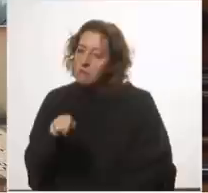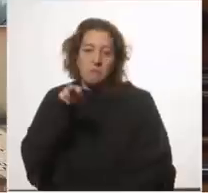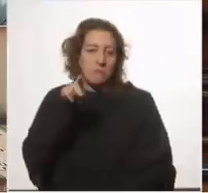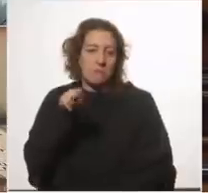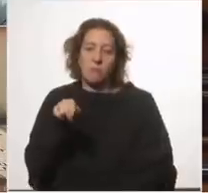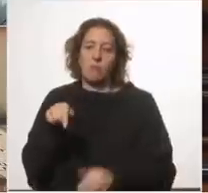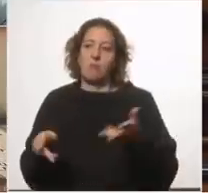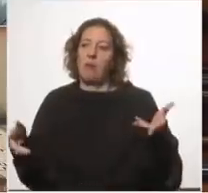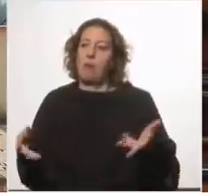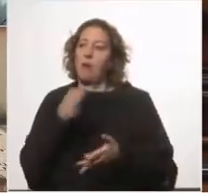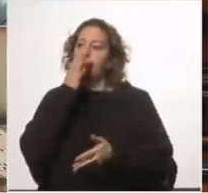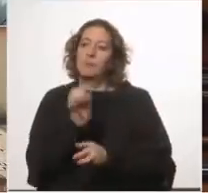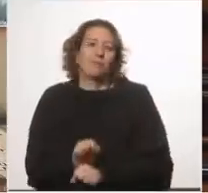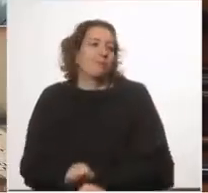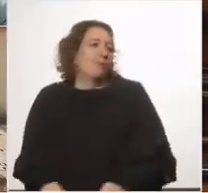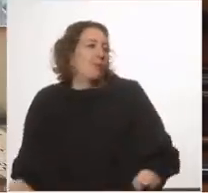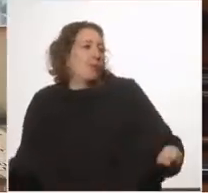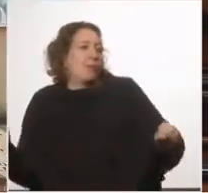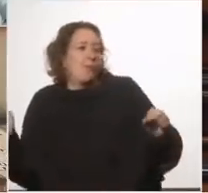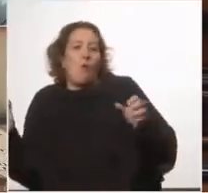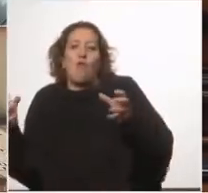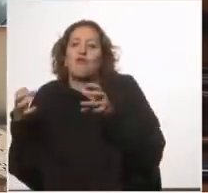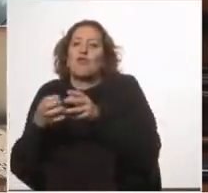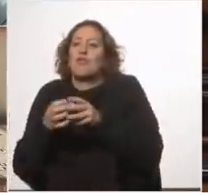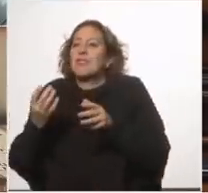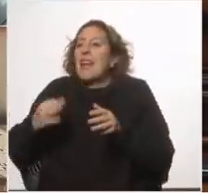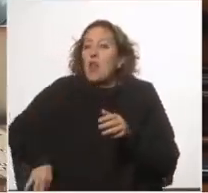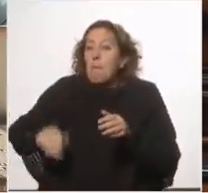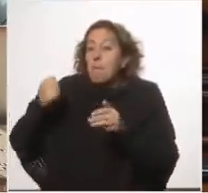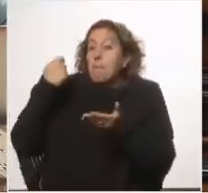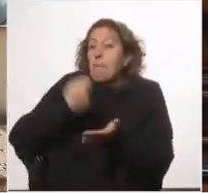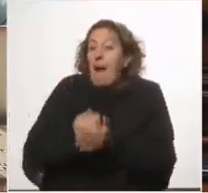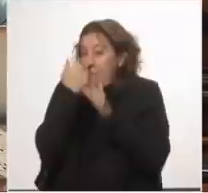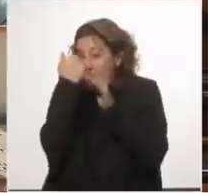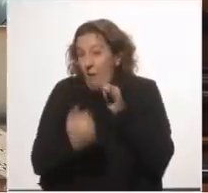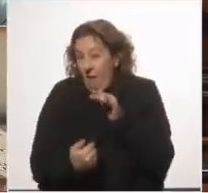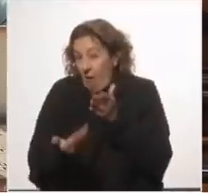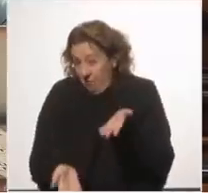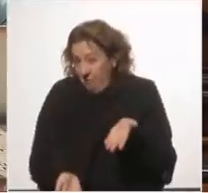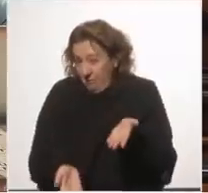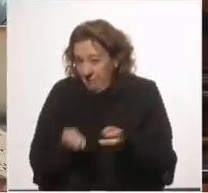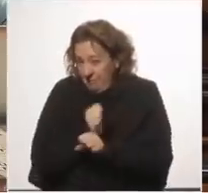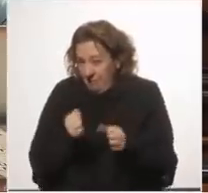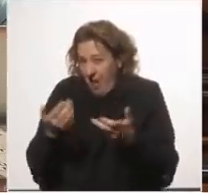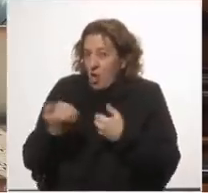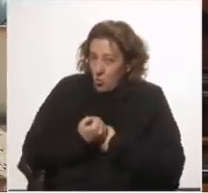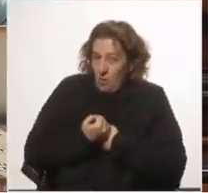dicen no podremos en el Consejo de Salario pagar salarios por debajo del laudo, no nos dan esa manito, le dice al gobierno.